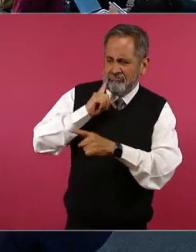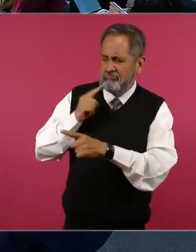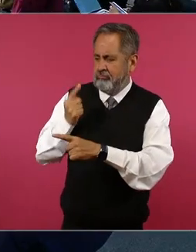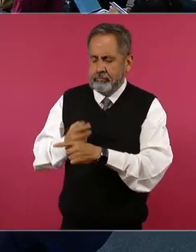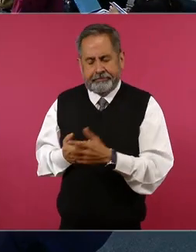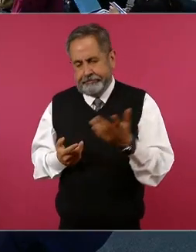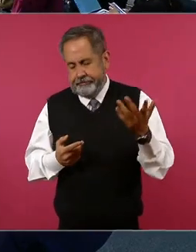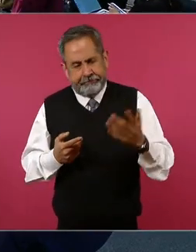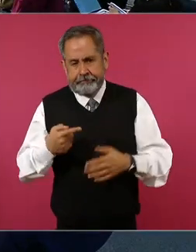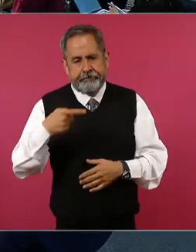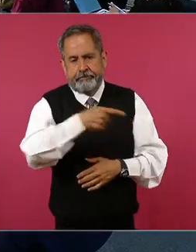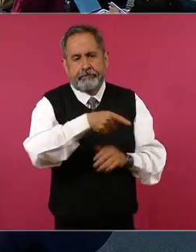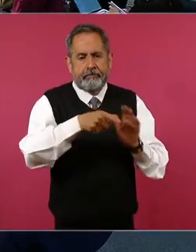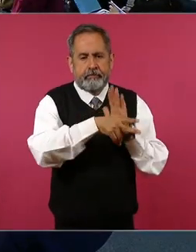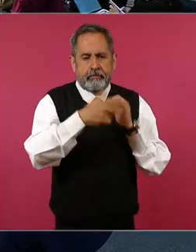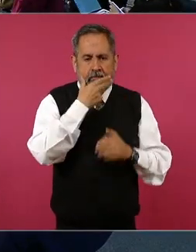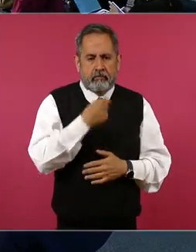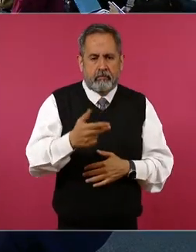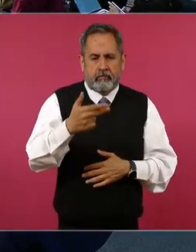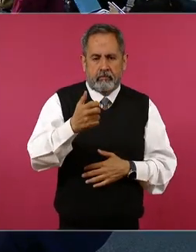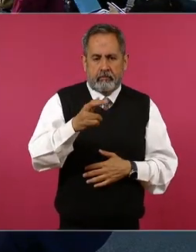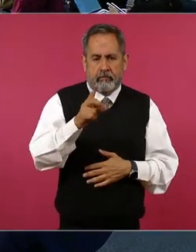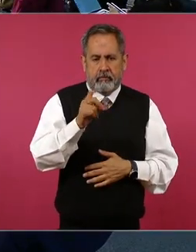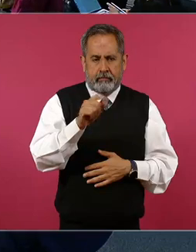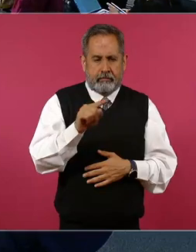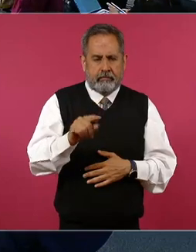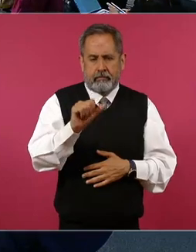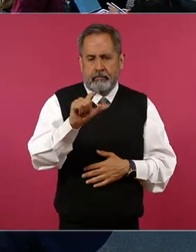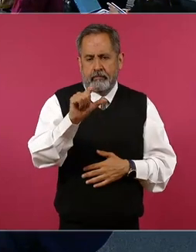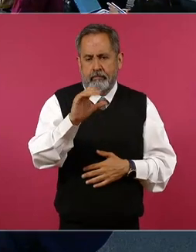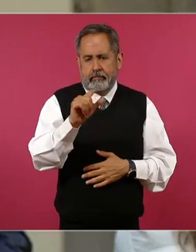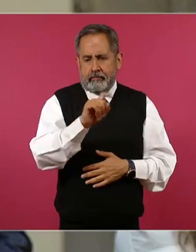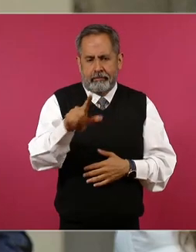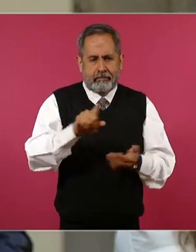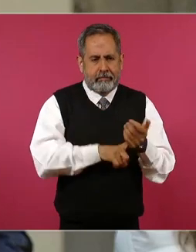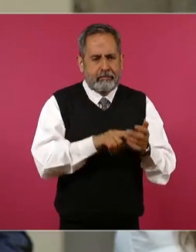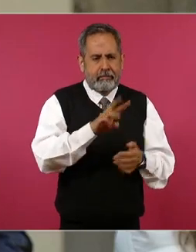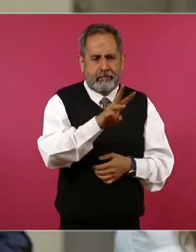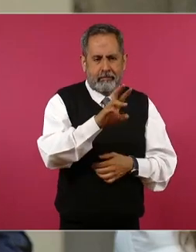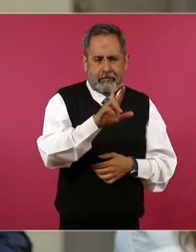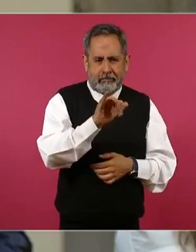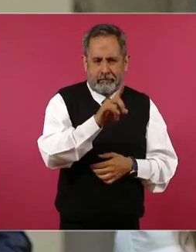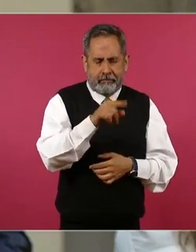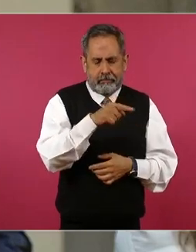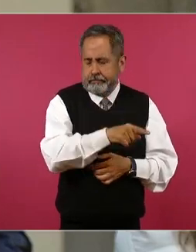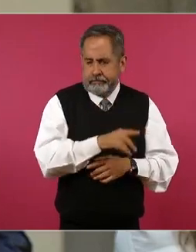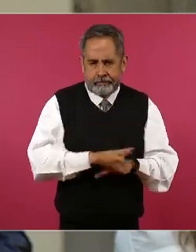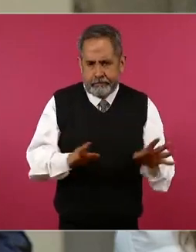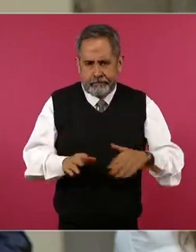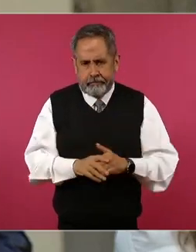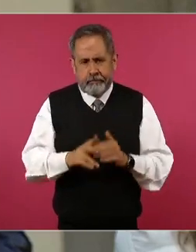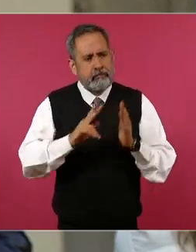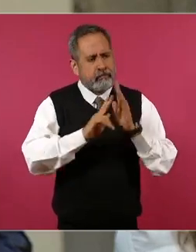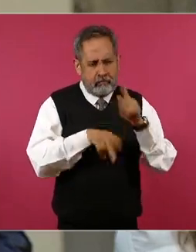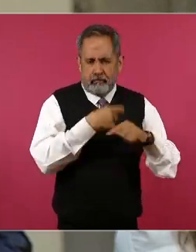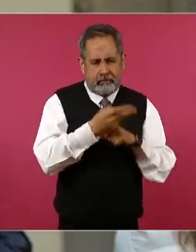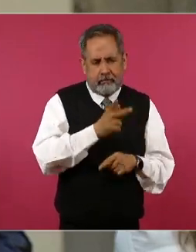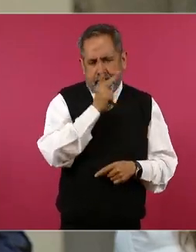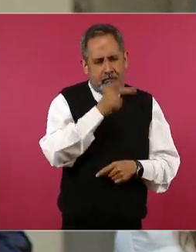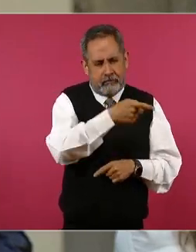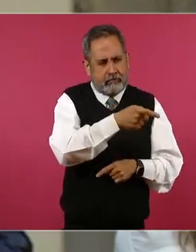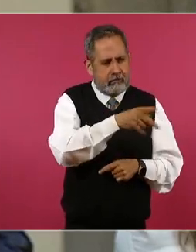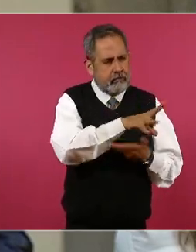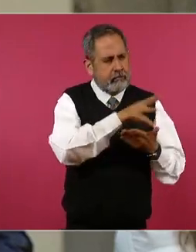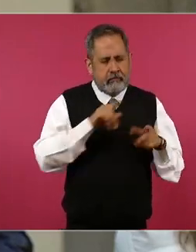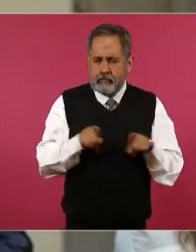periodista Hernández Alcázar de W Radio que no voy a repetir lo que lo que